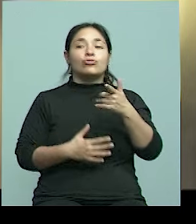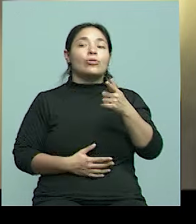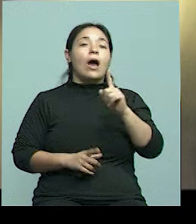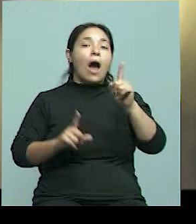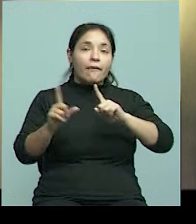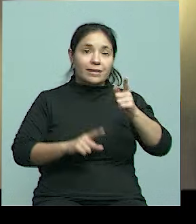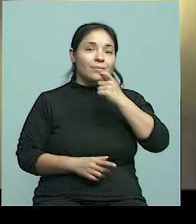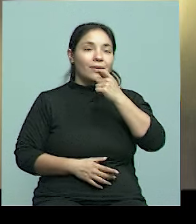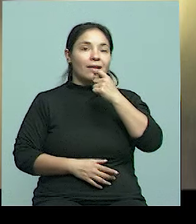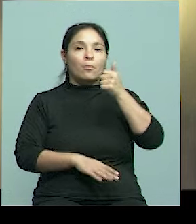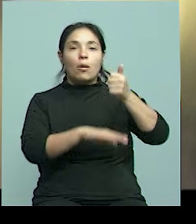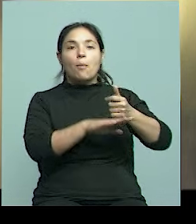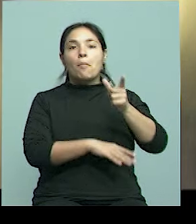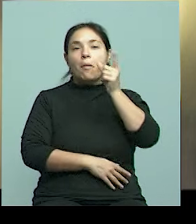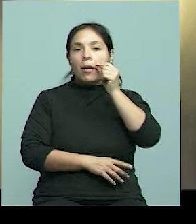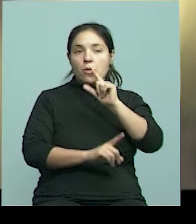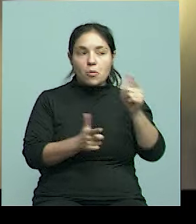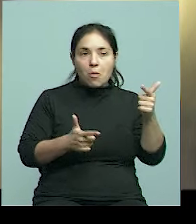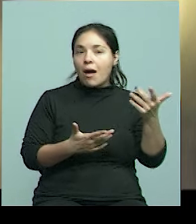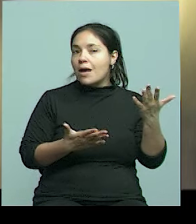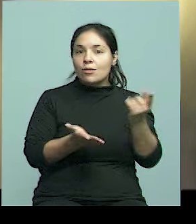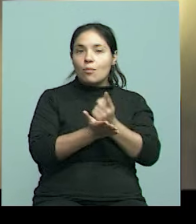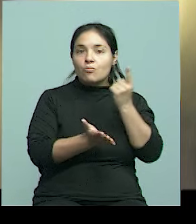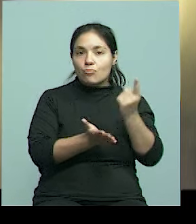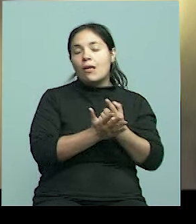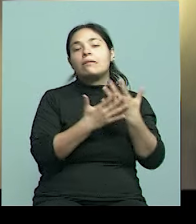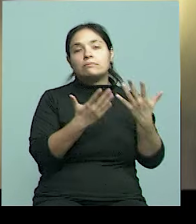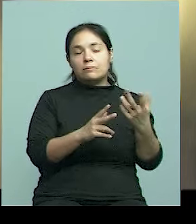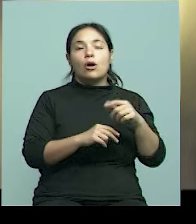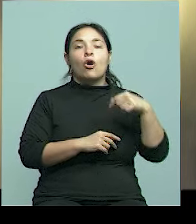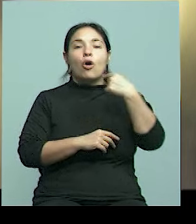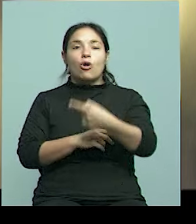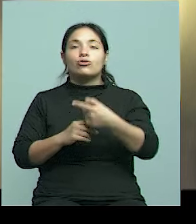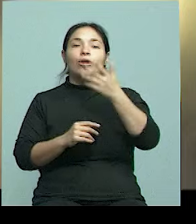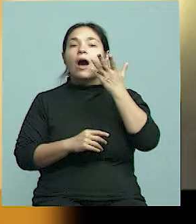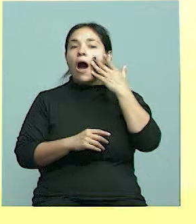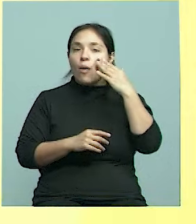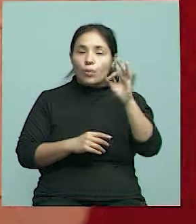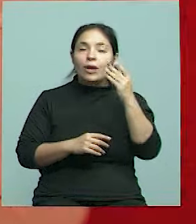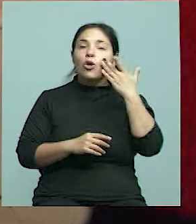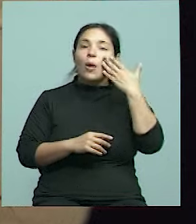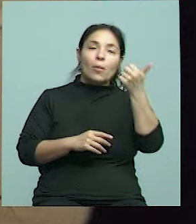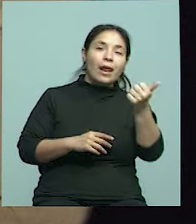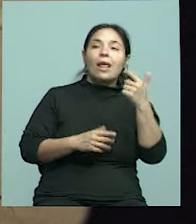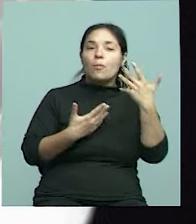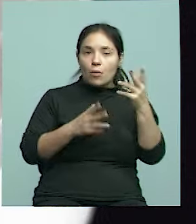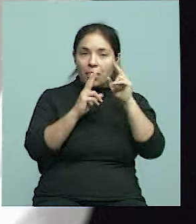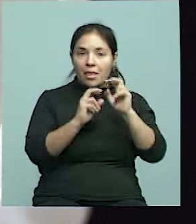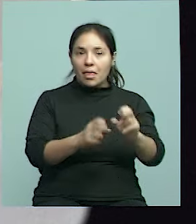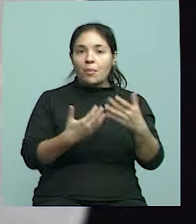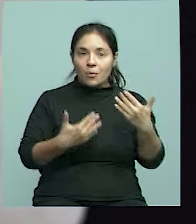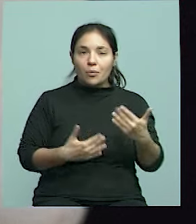no está el padre, por ejemplo, disponible y entonces puede hacerse los estudios con abuelos, con otros familiares.